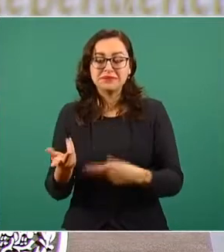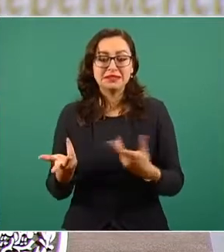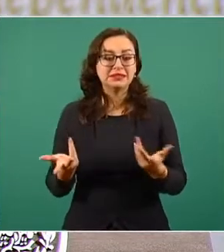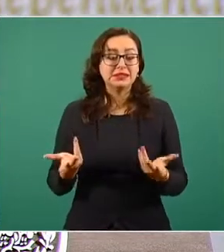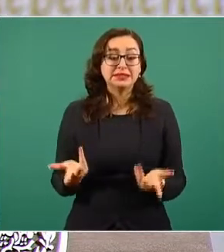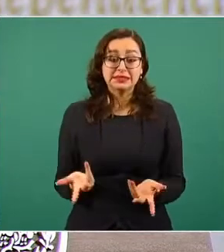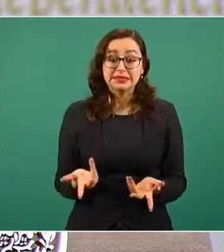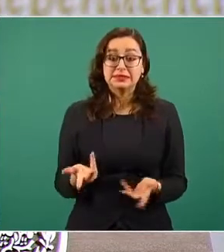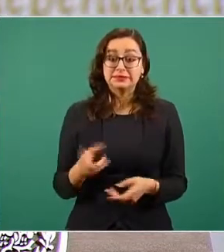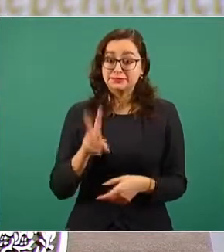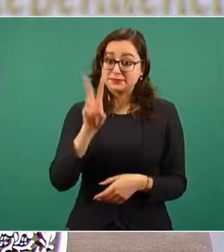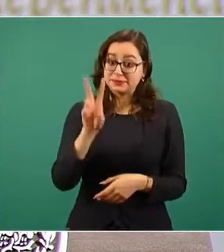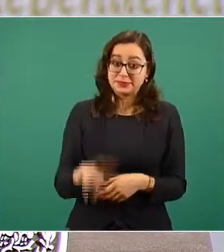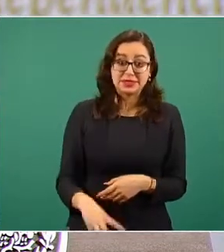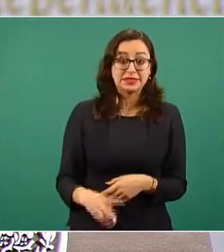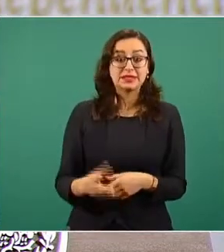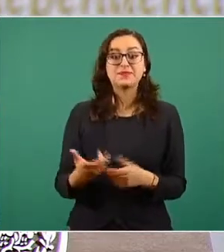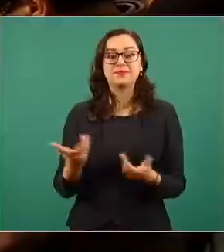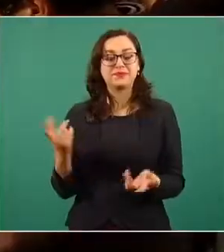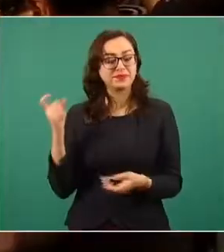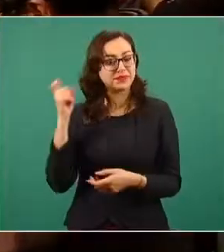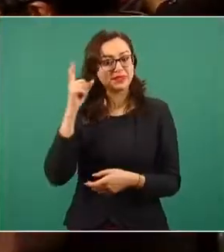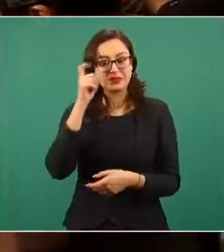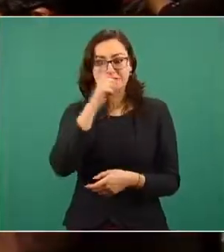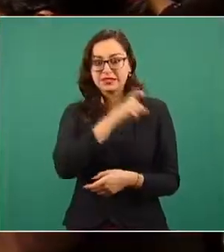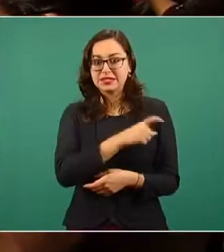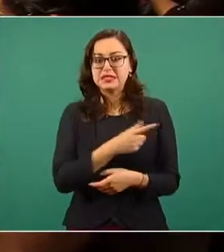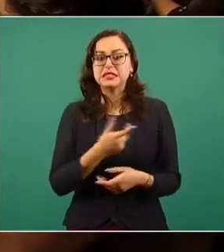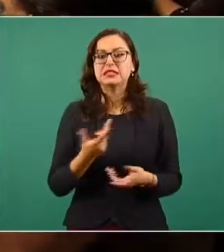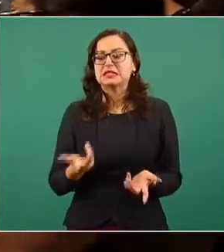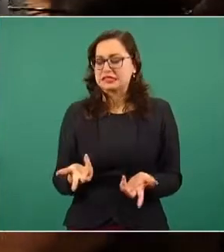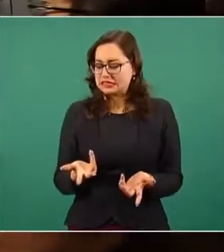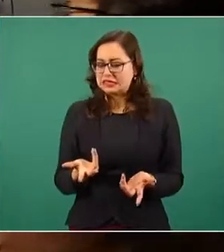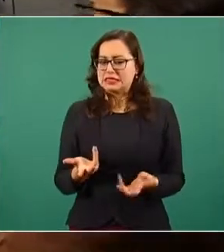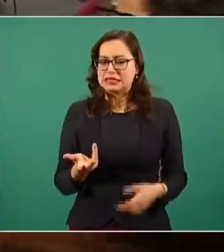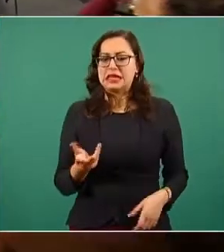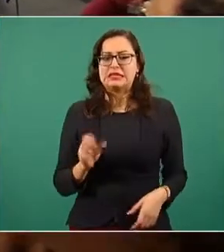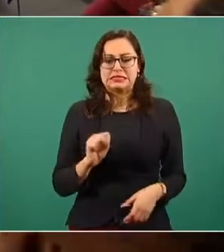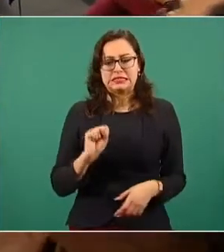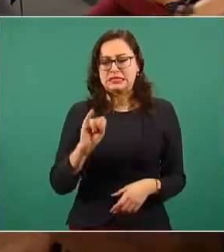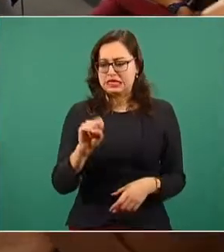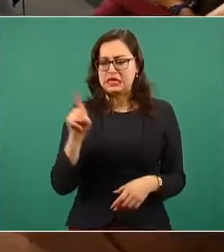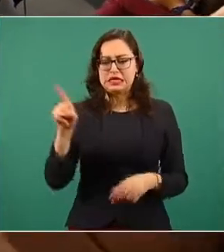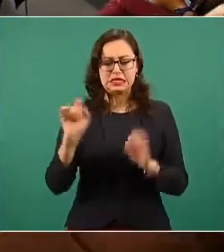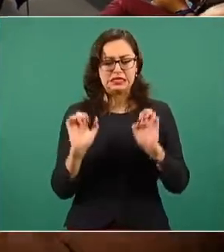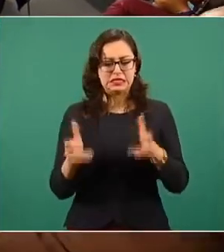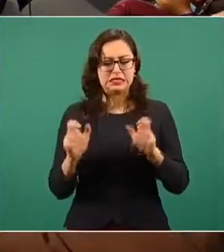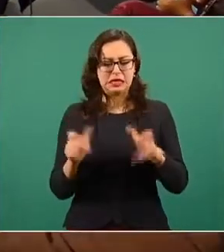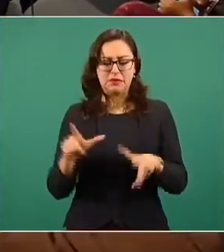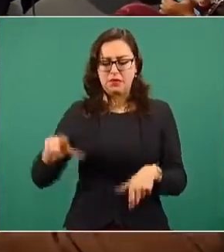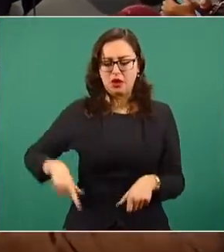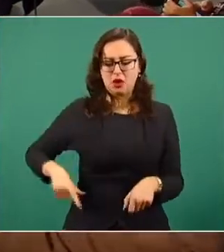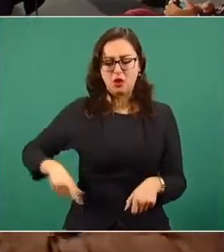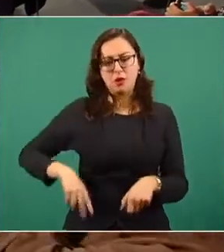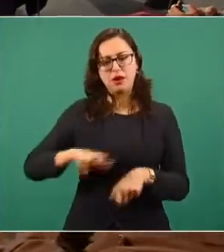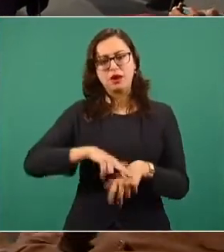cuestión realmente y por supuesto que hemos tenido la colaboración del gobernador Rutilio